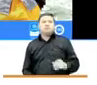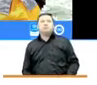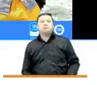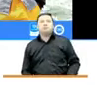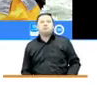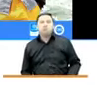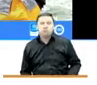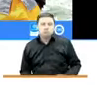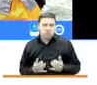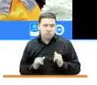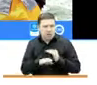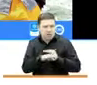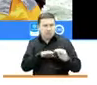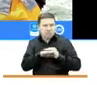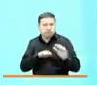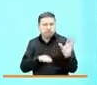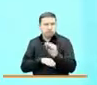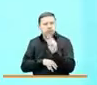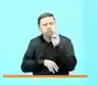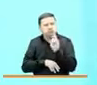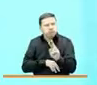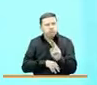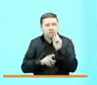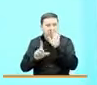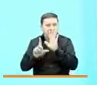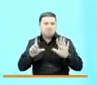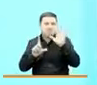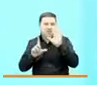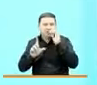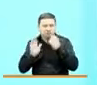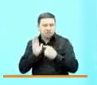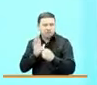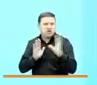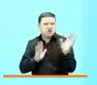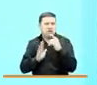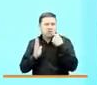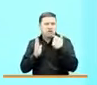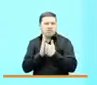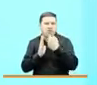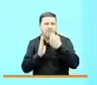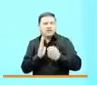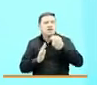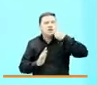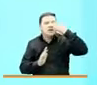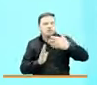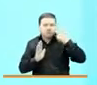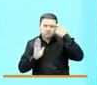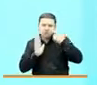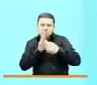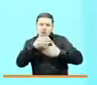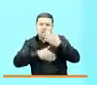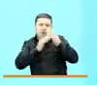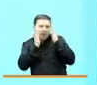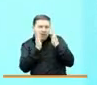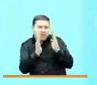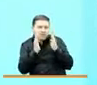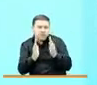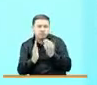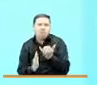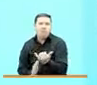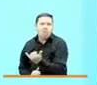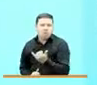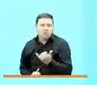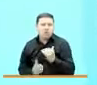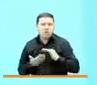invitarlos a que veamos este video que nos da todas las evidencias y las historias frente a los procesos de atención que adelantamos